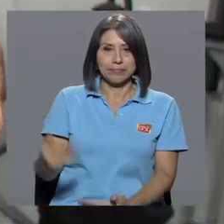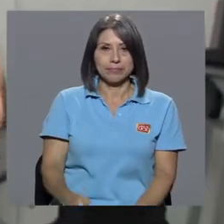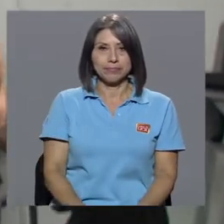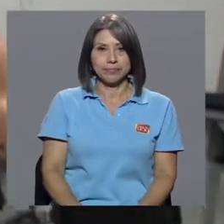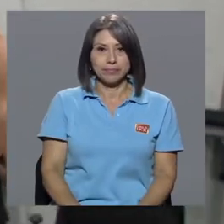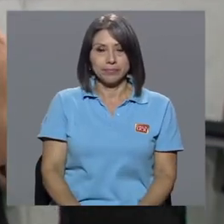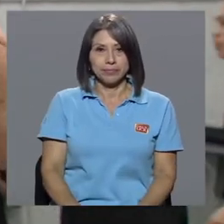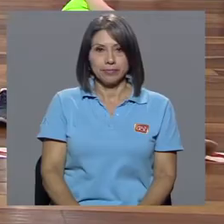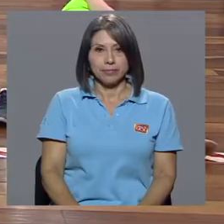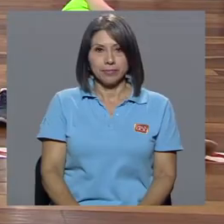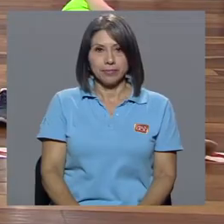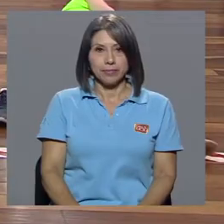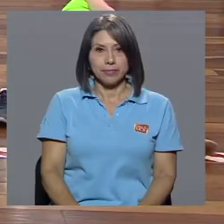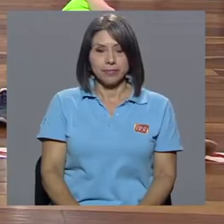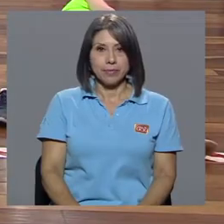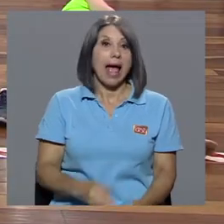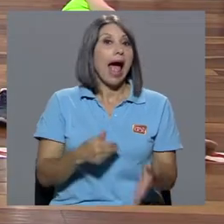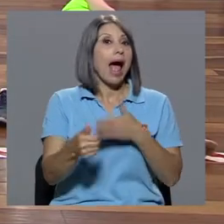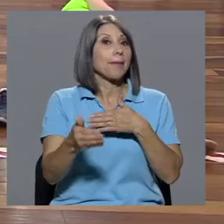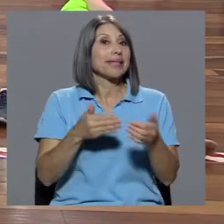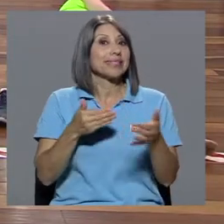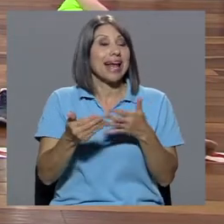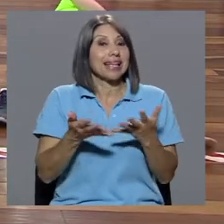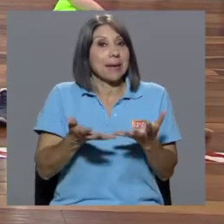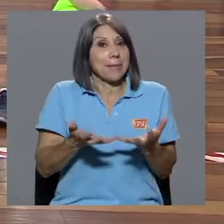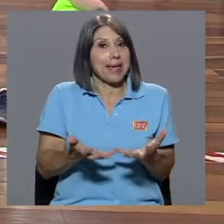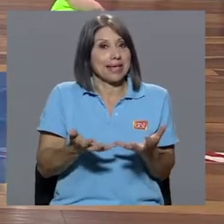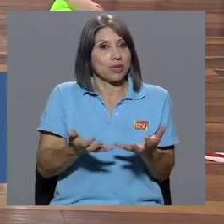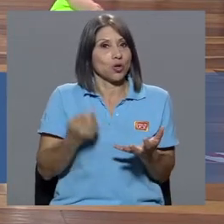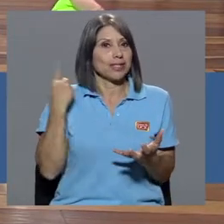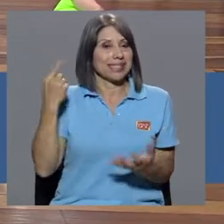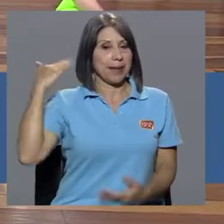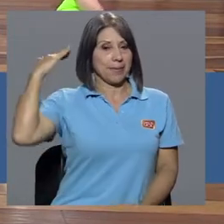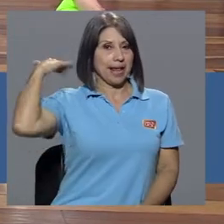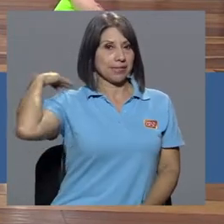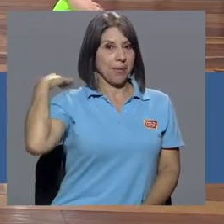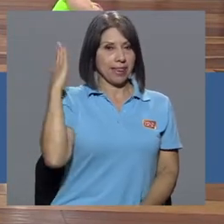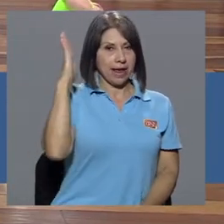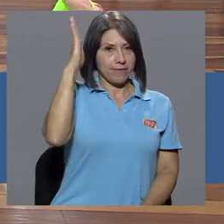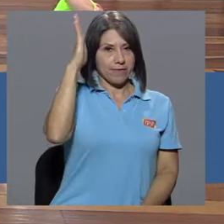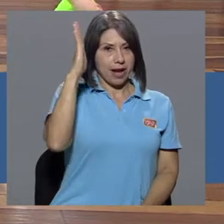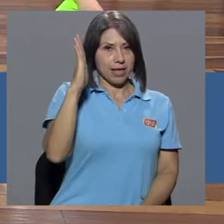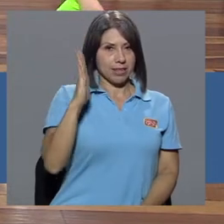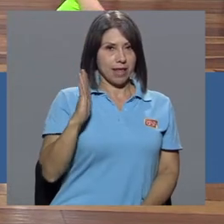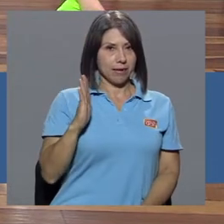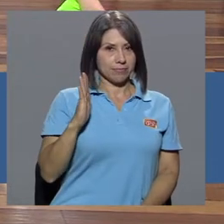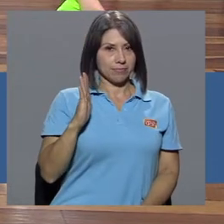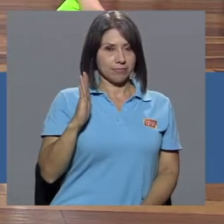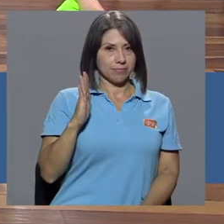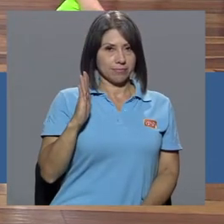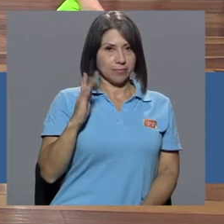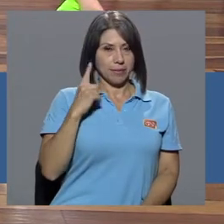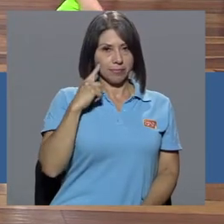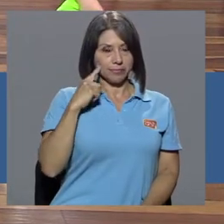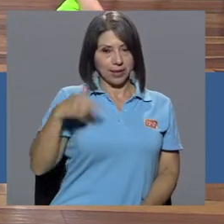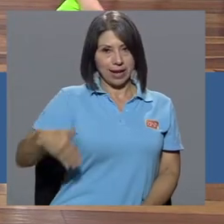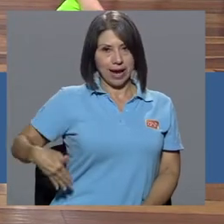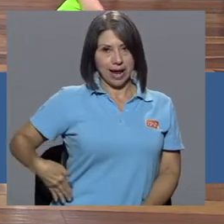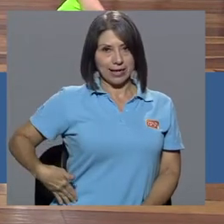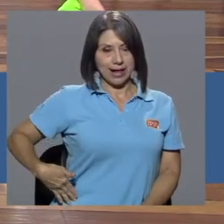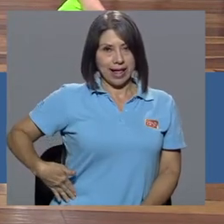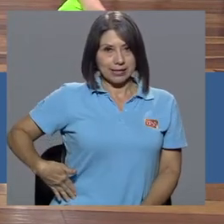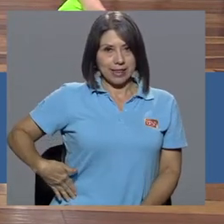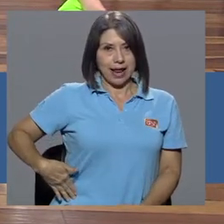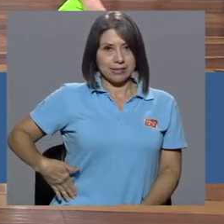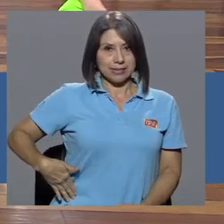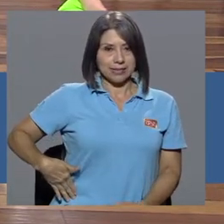Eso es. Vamos a mantener, a pesar de tener peso, siempre nuestra espalda recta, a llevar nuestra cadera hacia